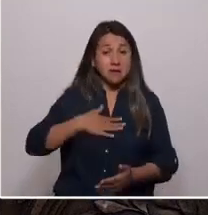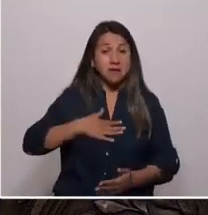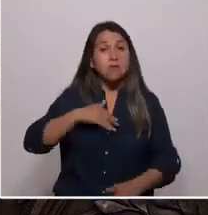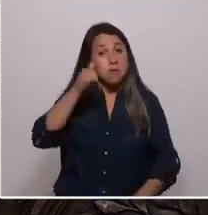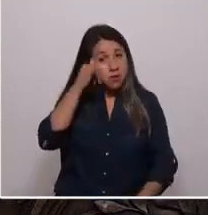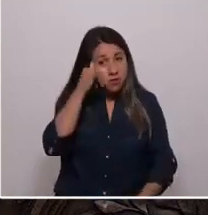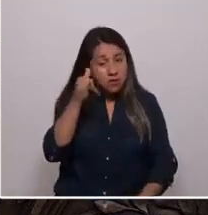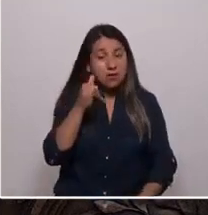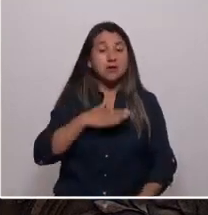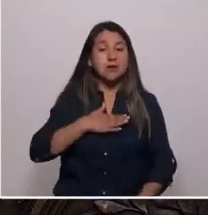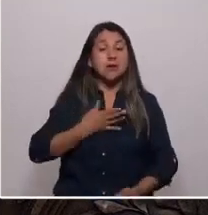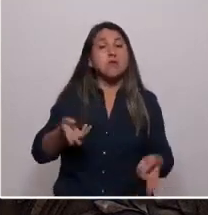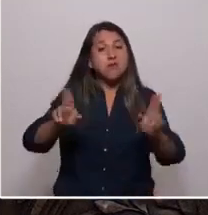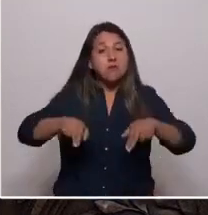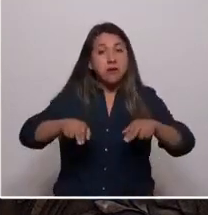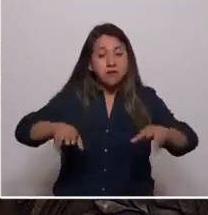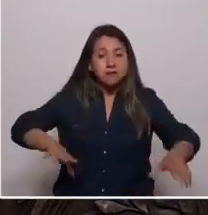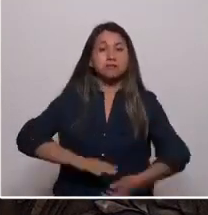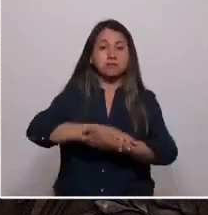queremos la reconciliación nacional.